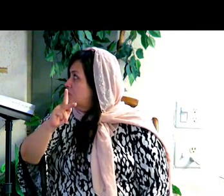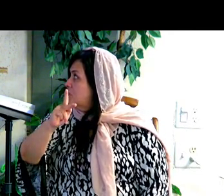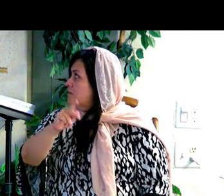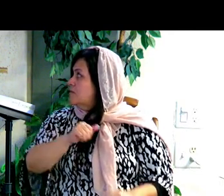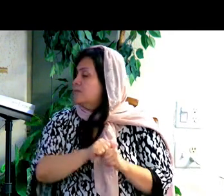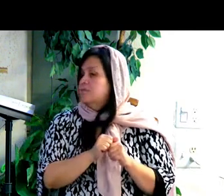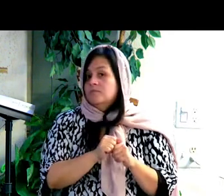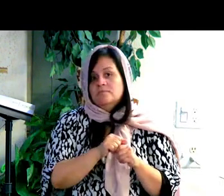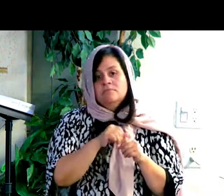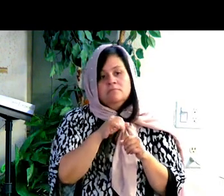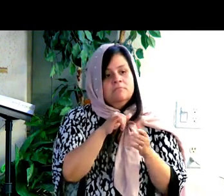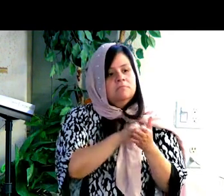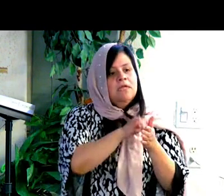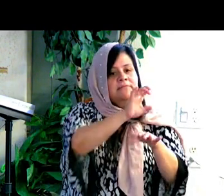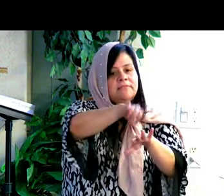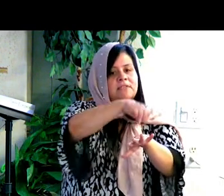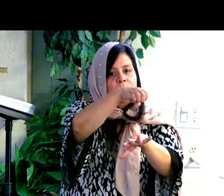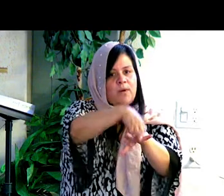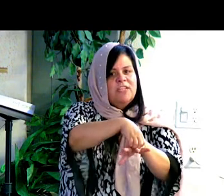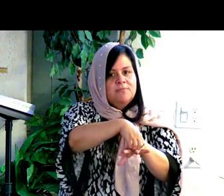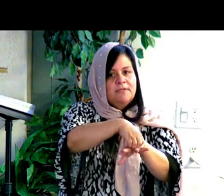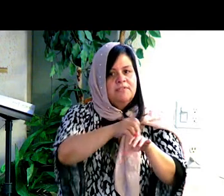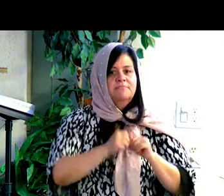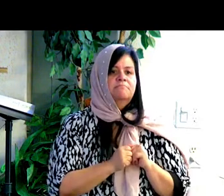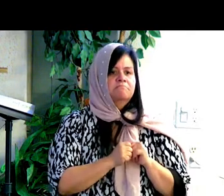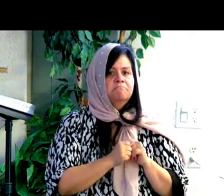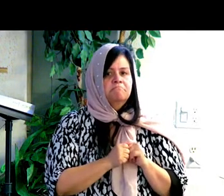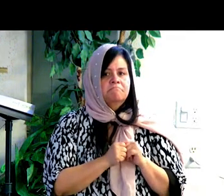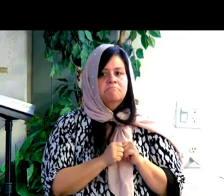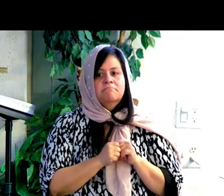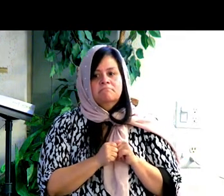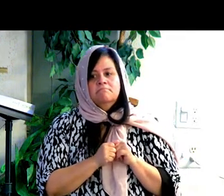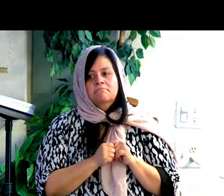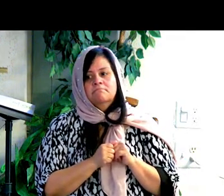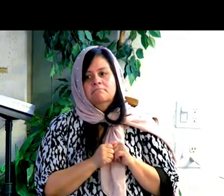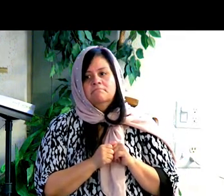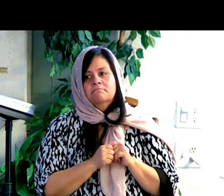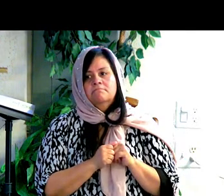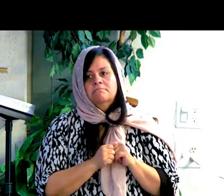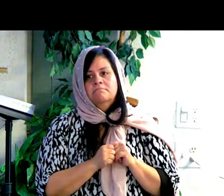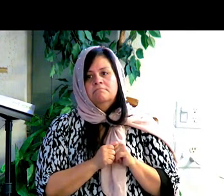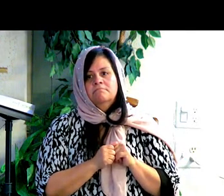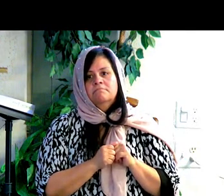arrangement. Es como un arreglo, como un acuerdo de la boda.